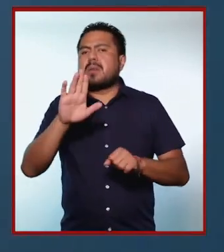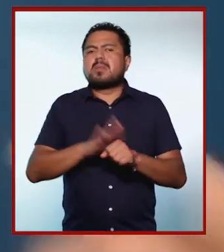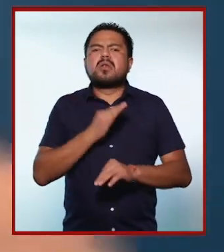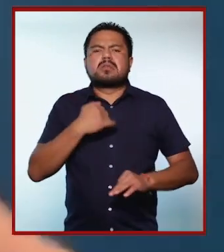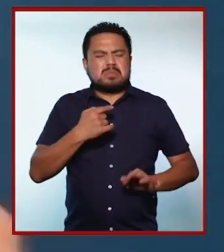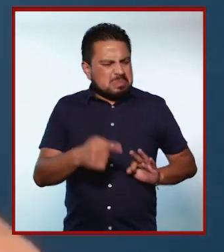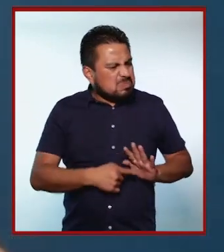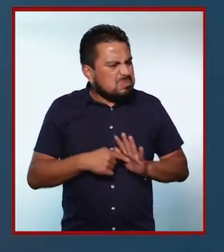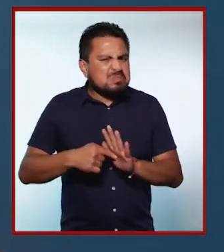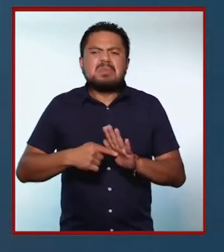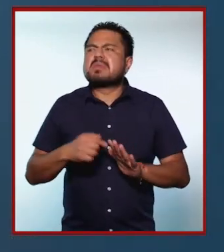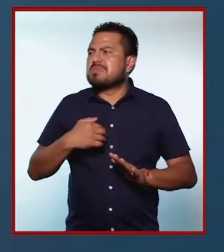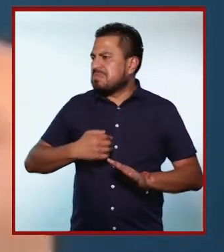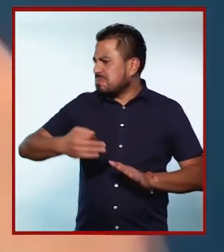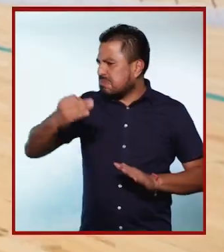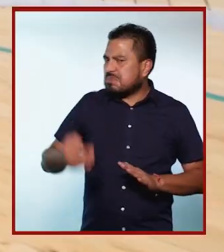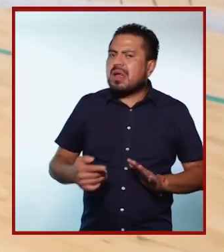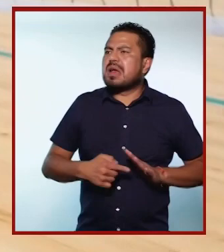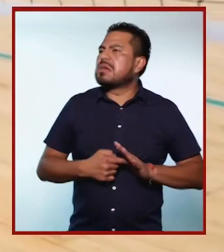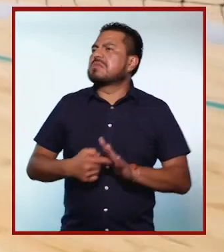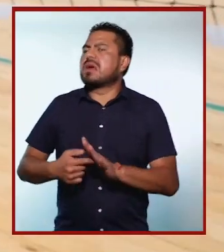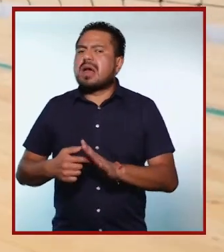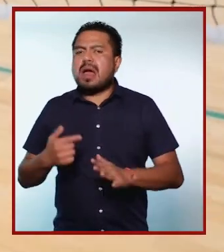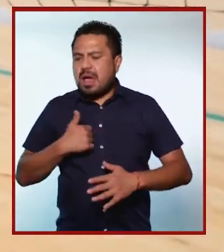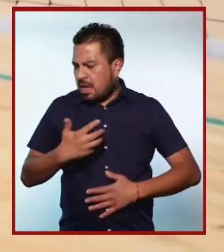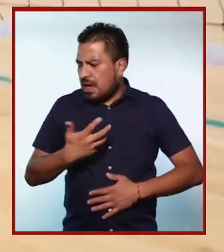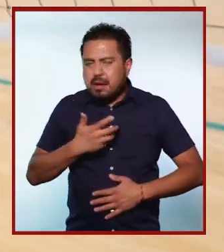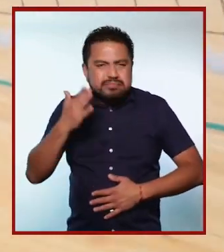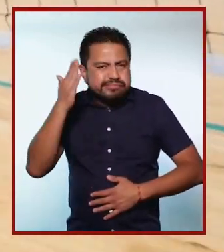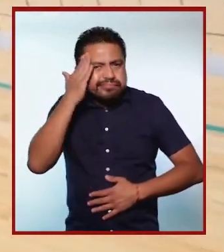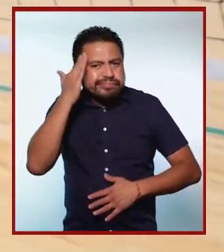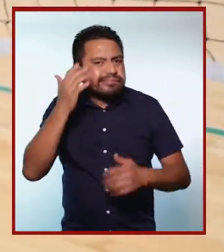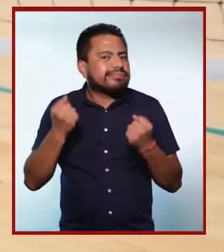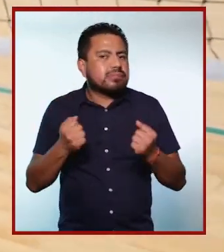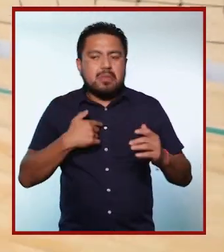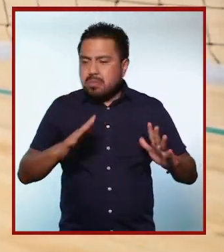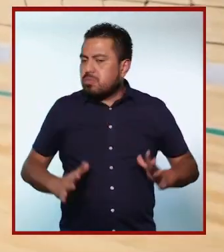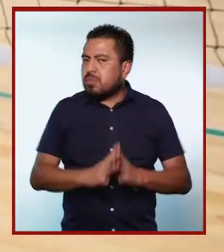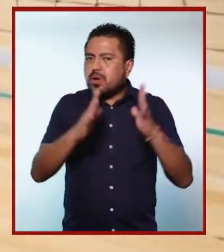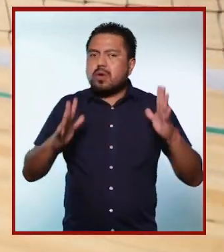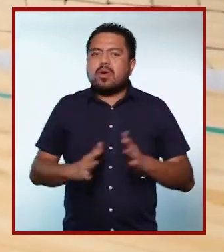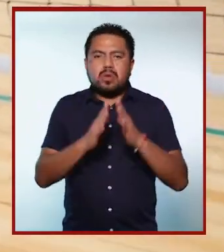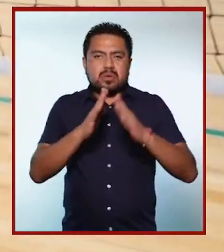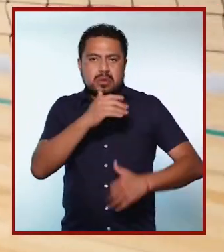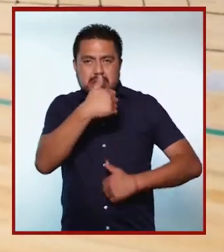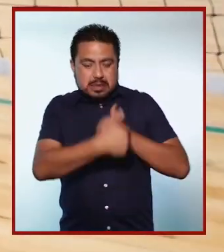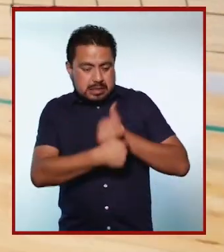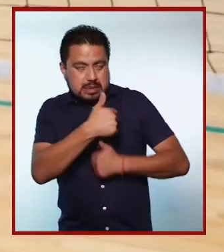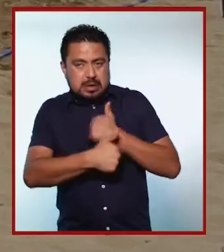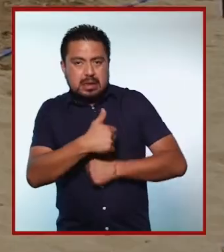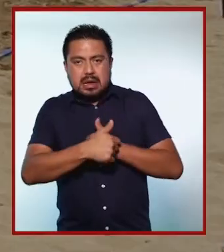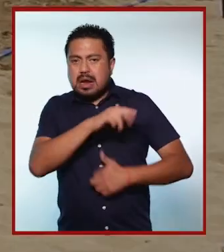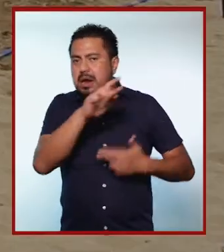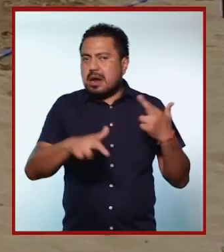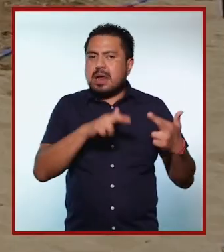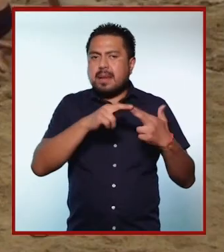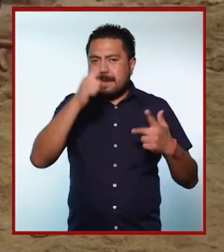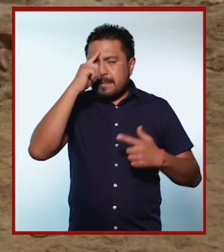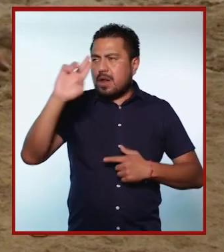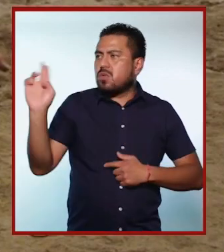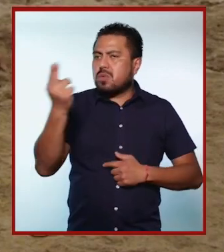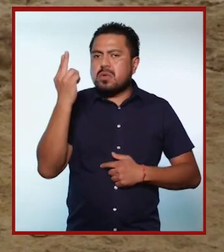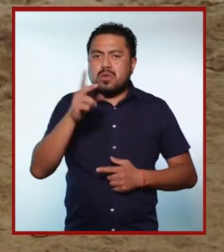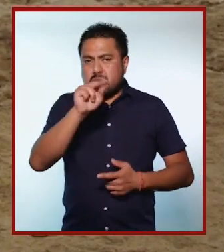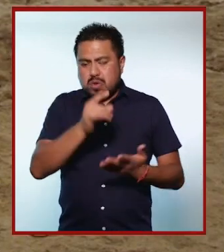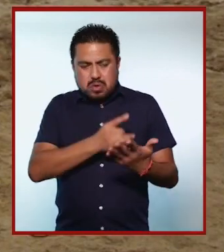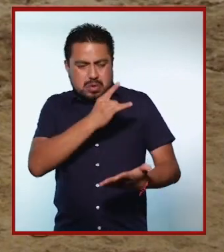del equipo porque me voy a demostrar y te voy a demostrar, por ende, que tengo la capacidad de participar en una etapa regional